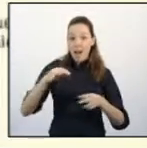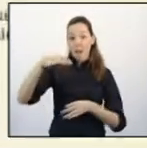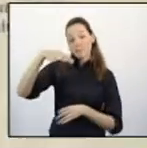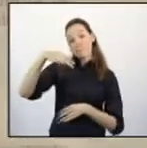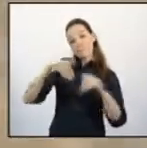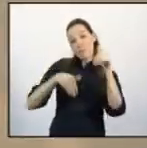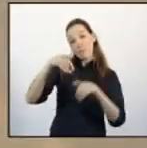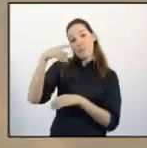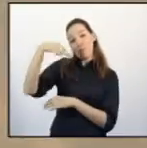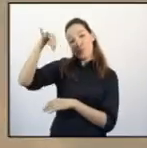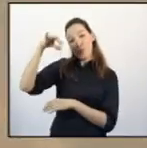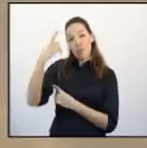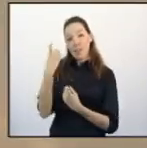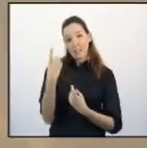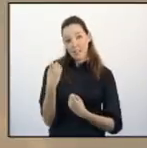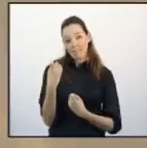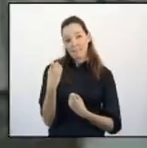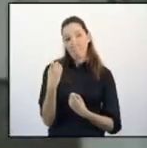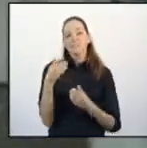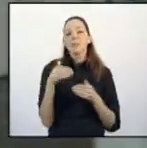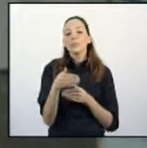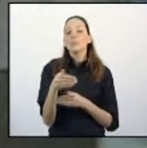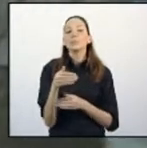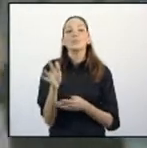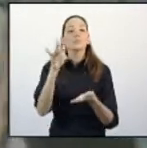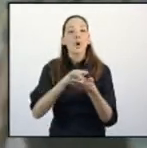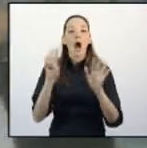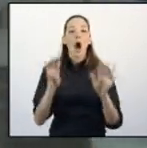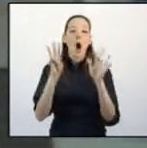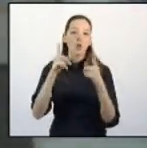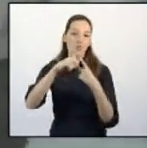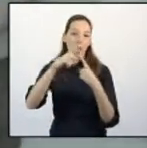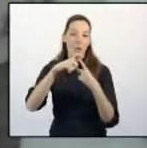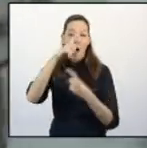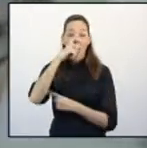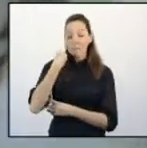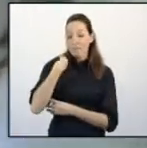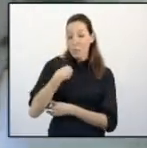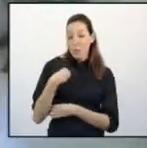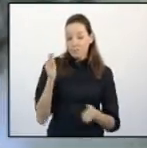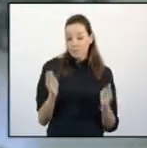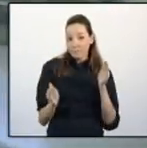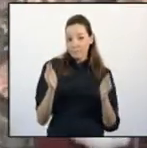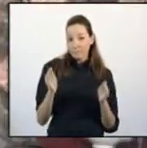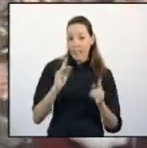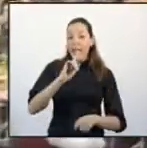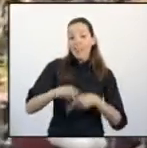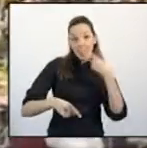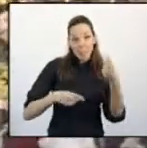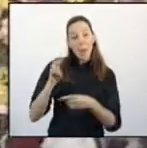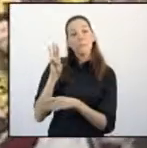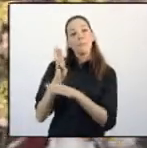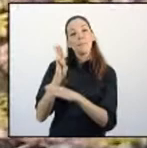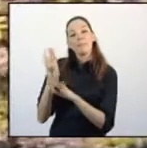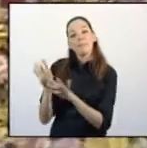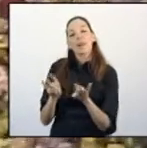convocar elecciones a la Asamblea de Extremadura. Serán el 8 de mayo de ese año. Tras ellas, el Parlamento